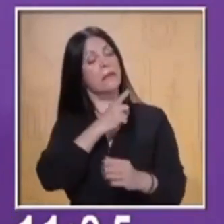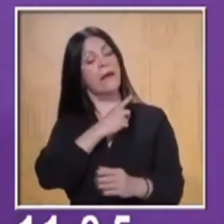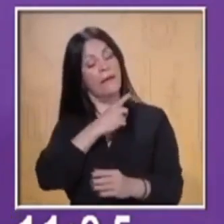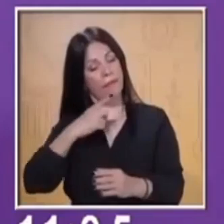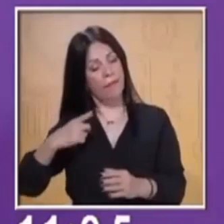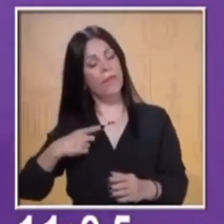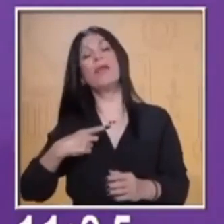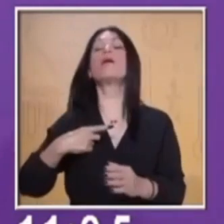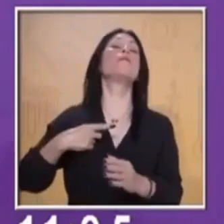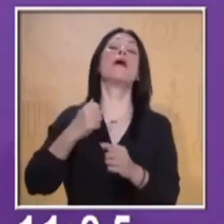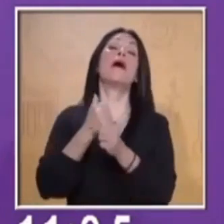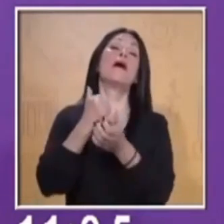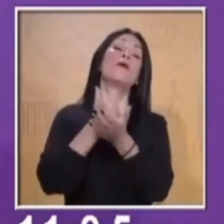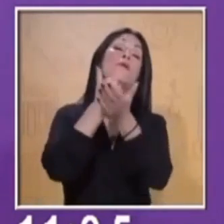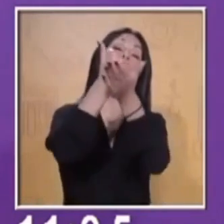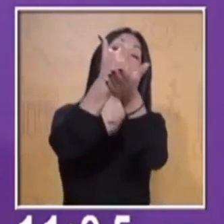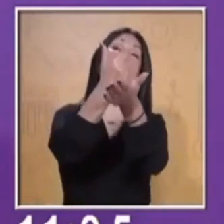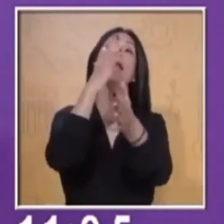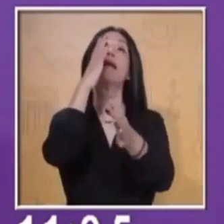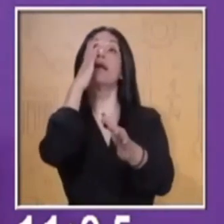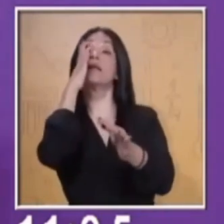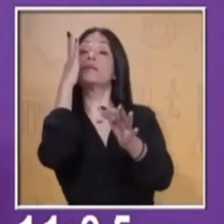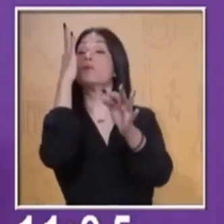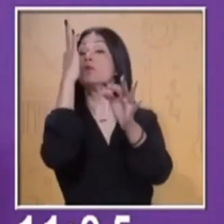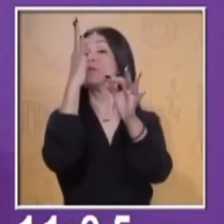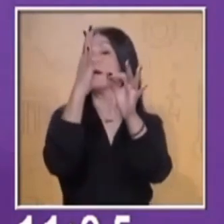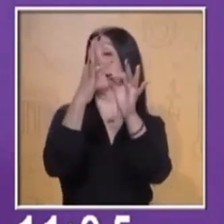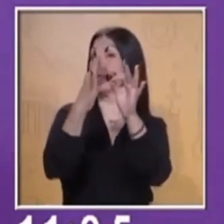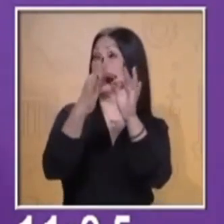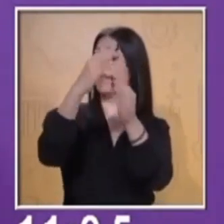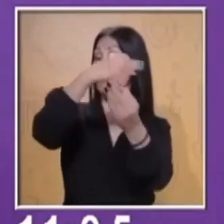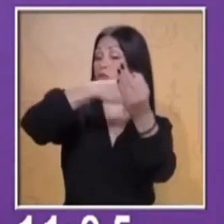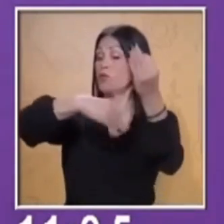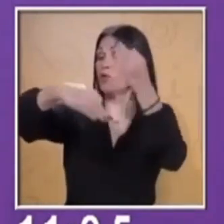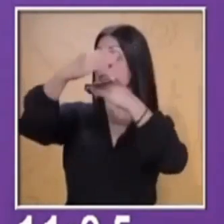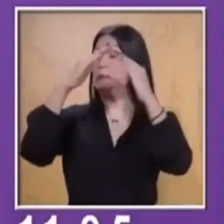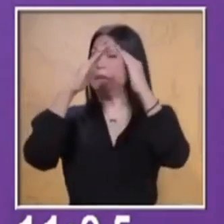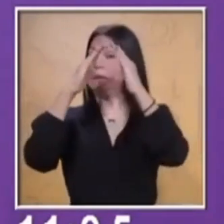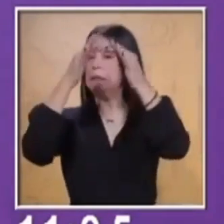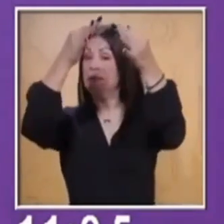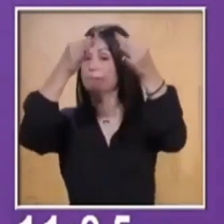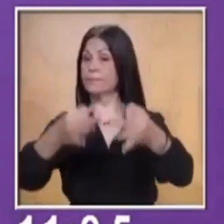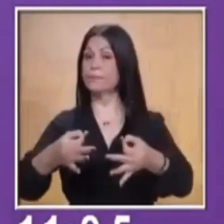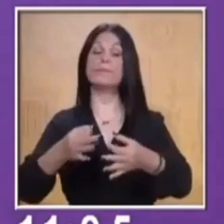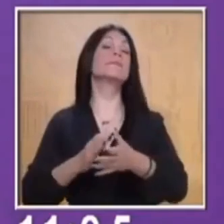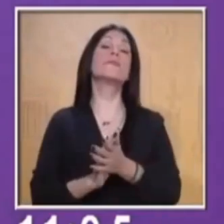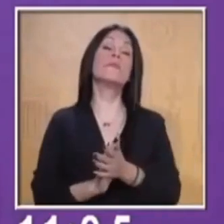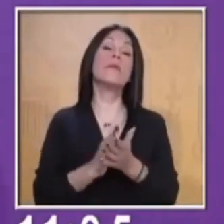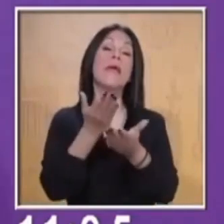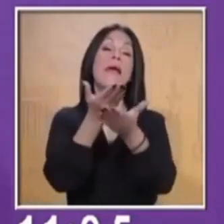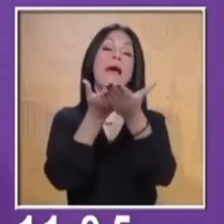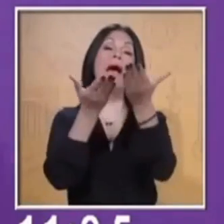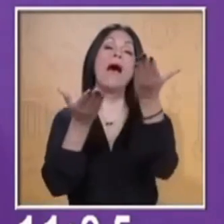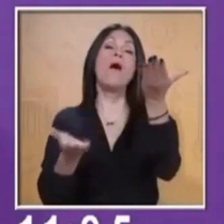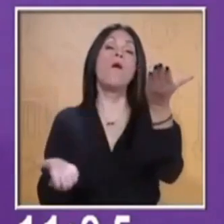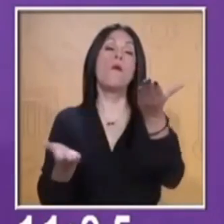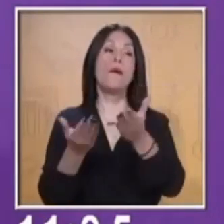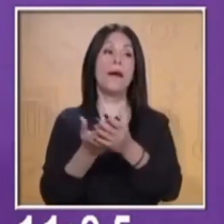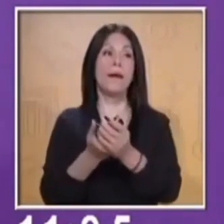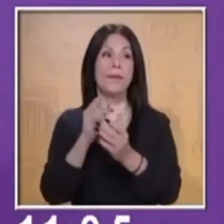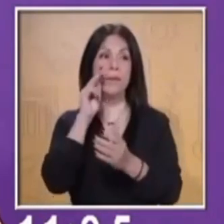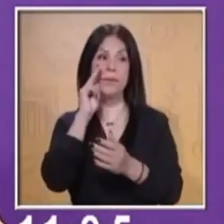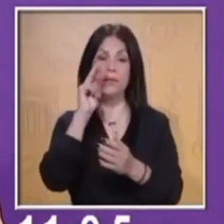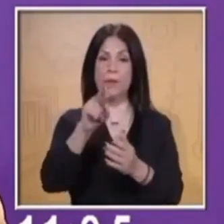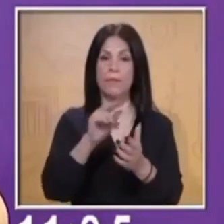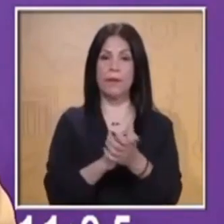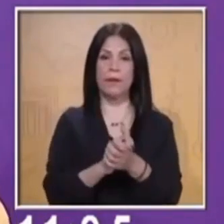responsabilidad dentro de los deberes de la casa. Muy bien, ahora vamos a lo que nos toca. El día de hoy vamos